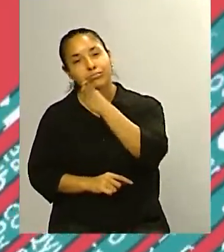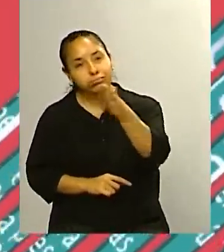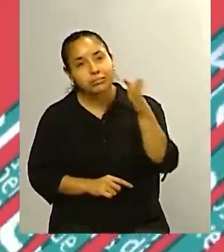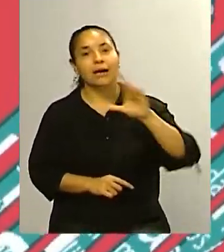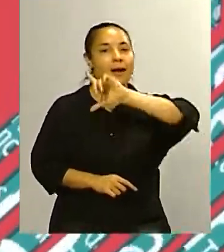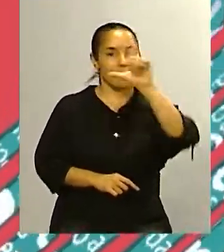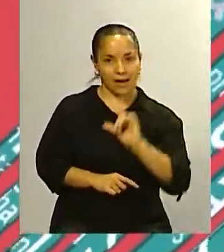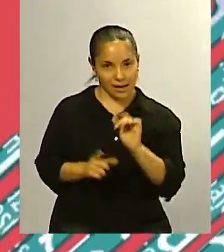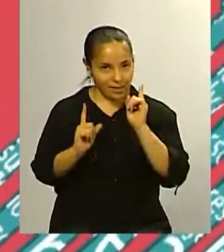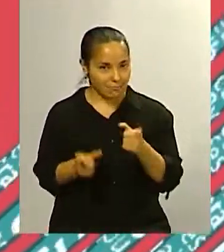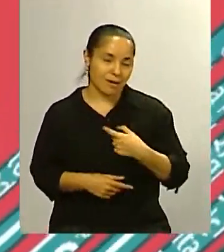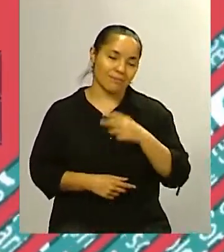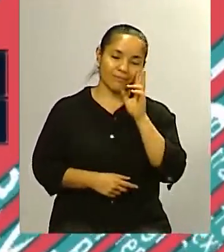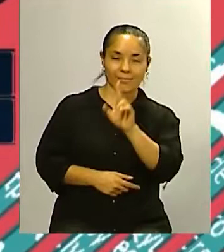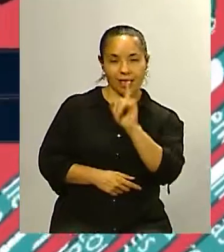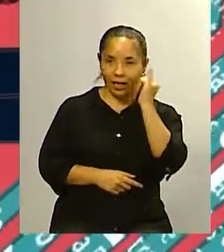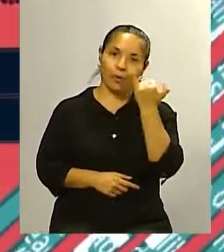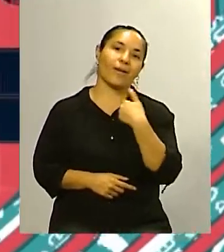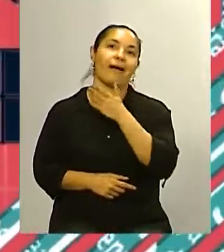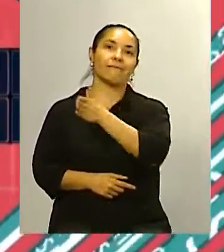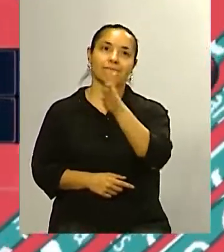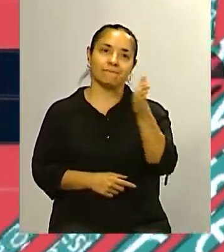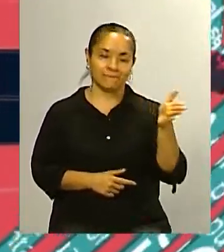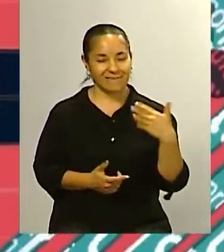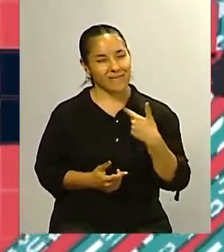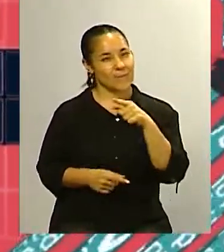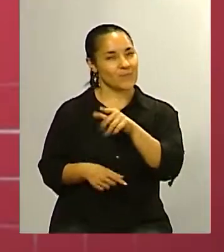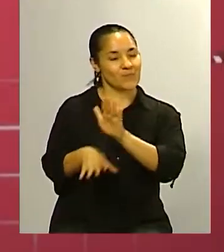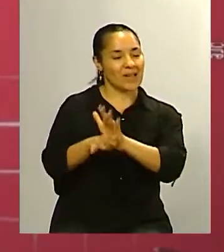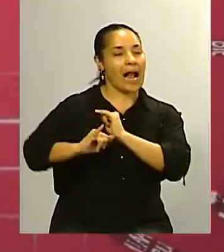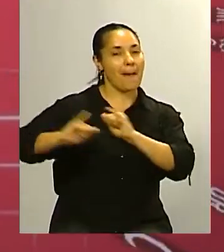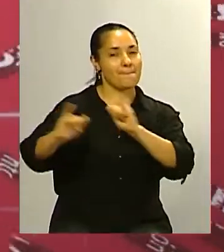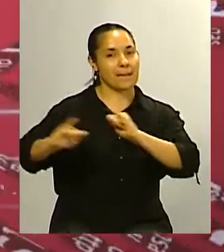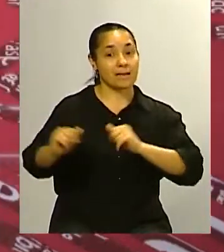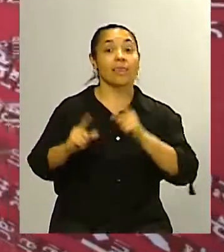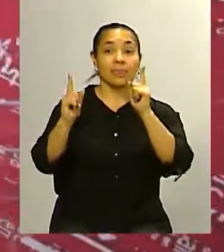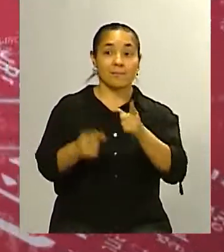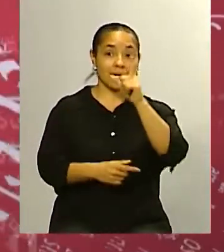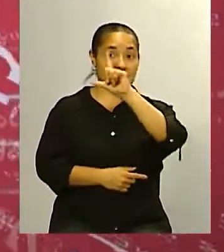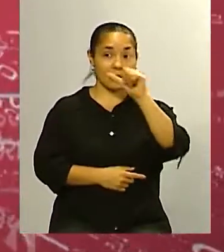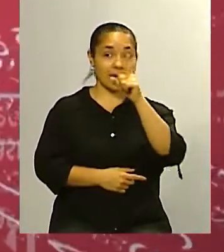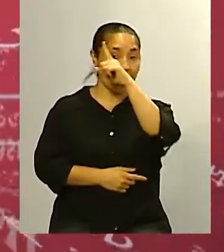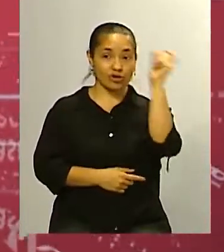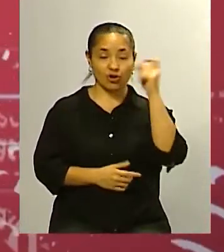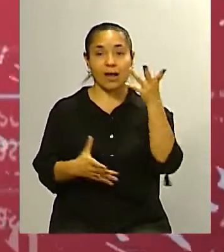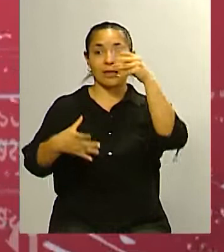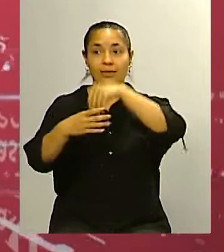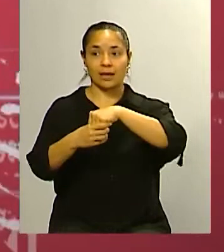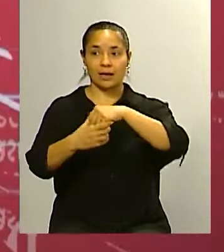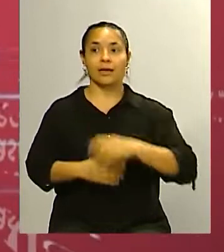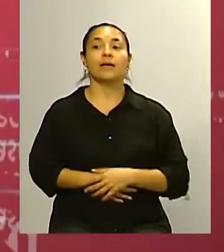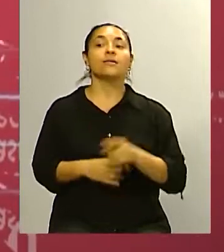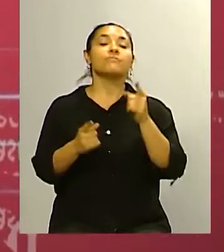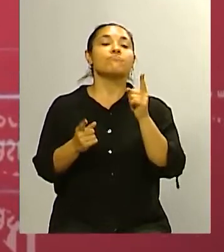país los vemos pero además debemos decir que hay una interna nacional que también podríamos decir se traslada a la